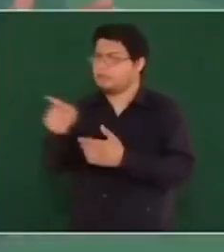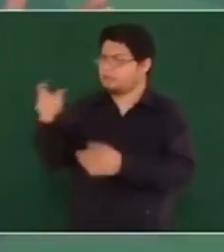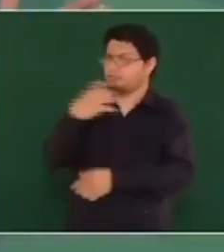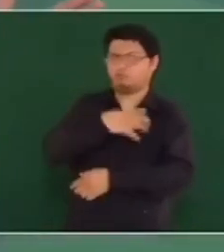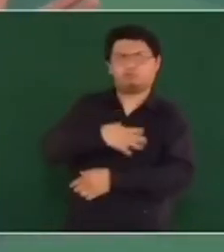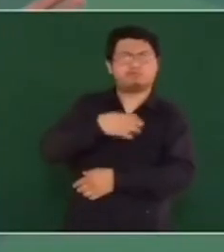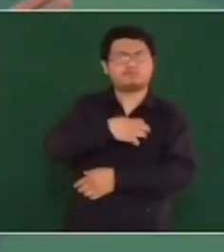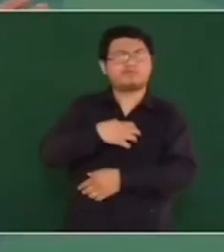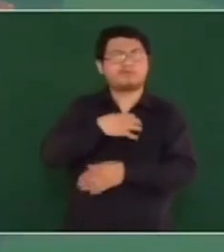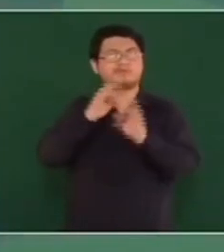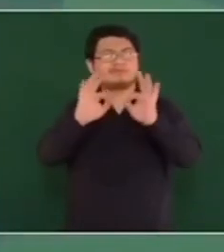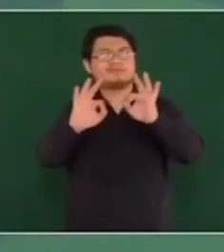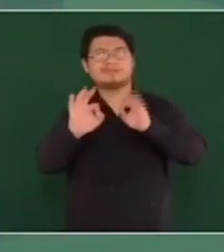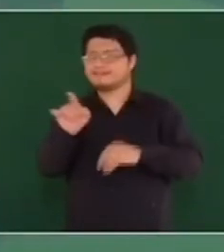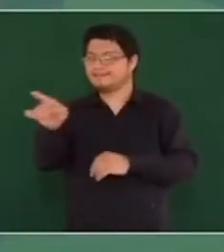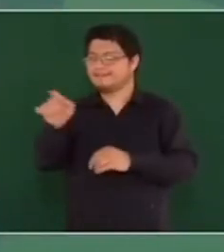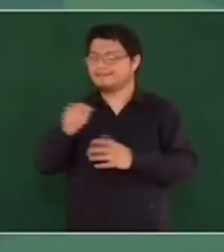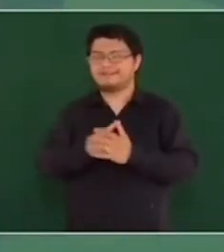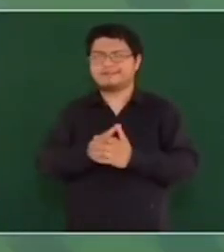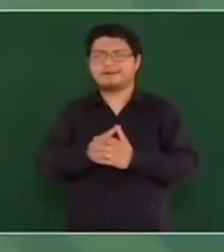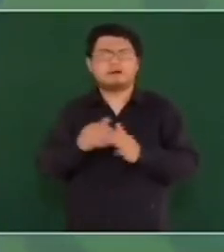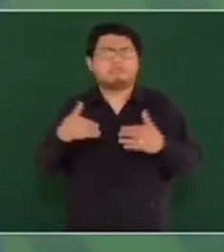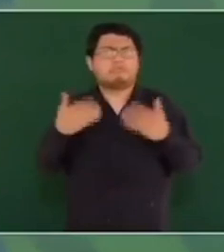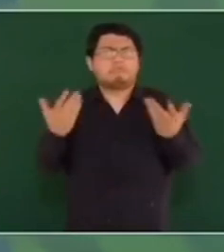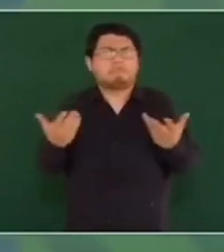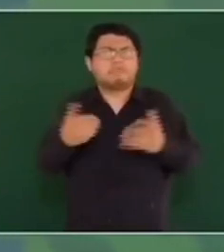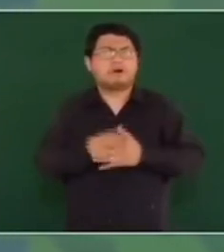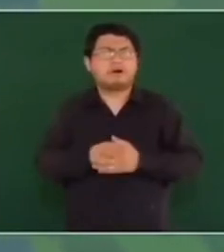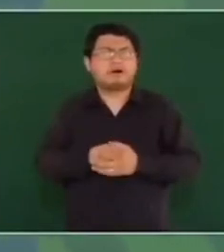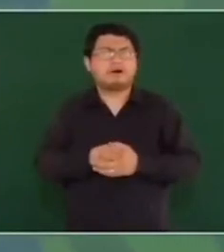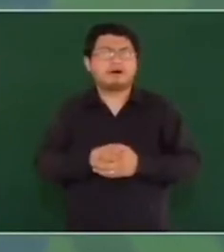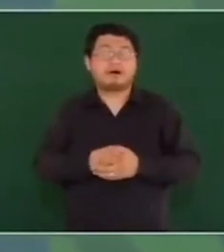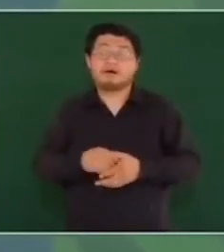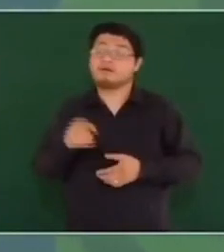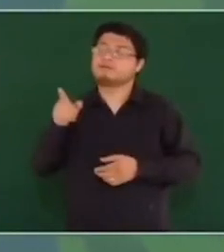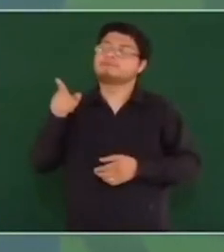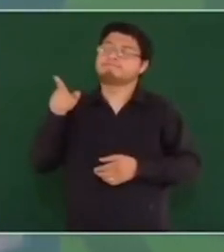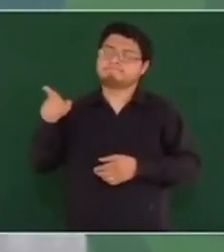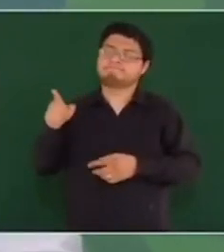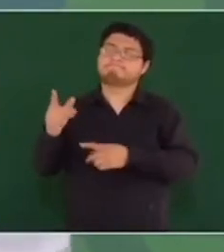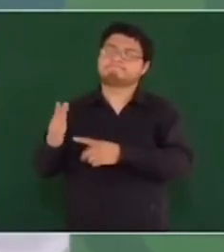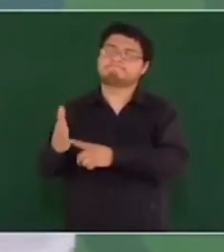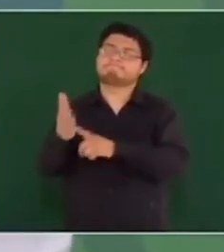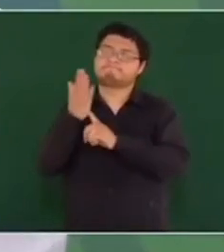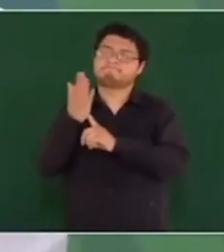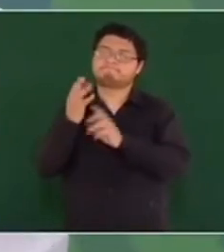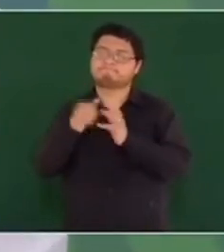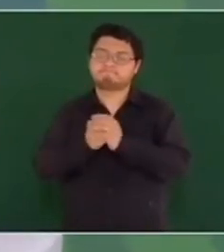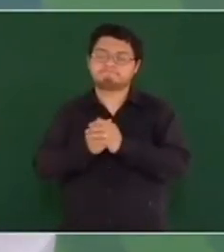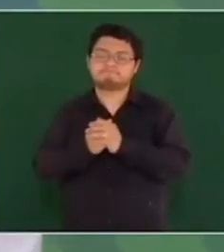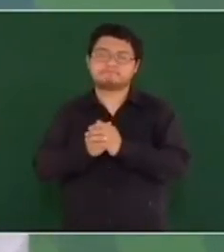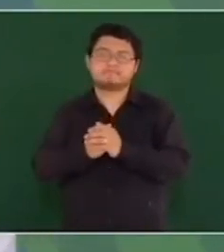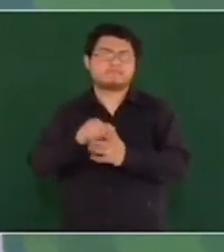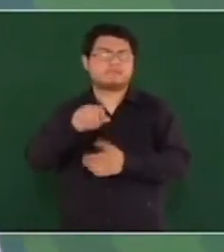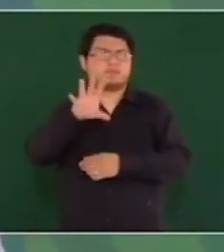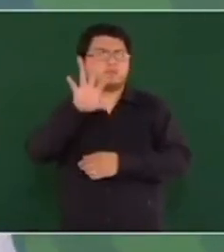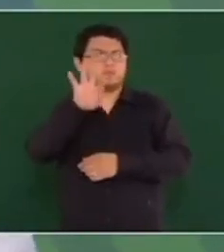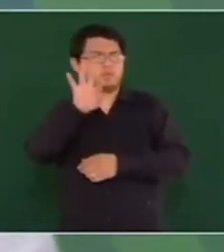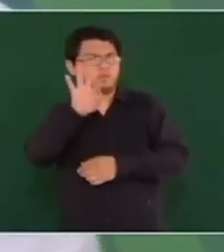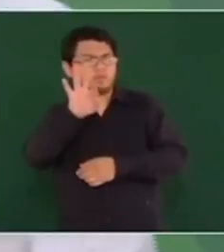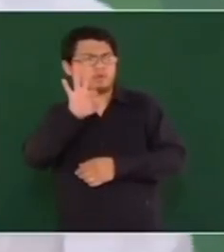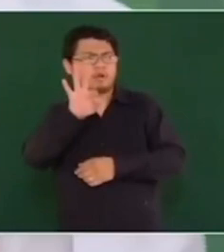contentos, porque esto va a significar tener claros de 40